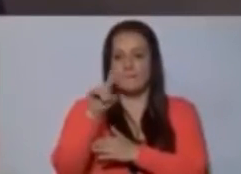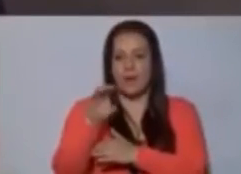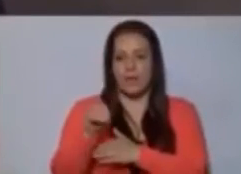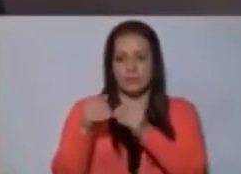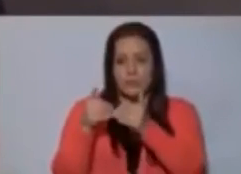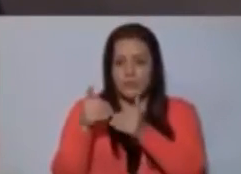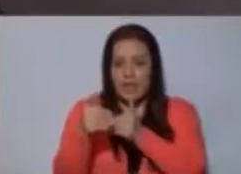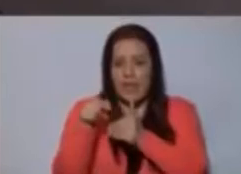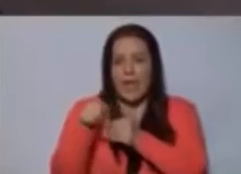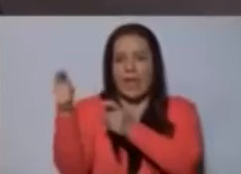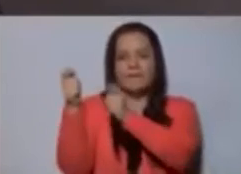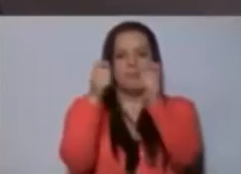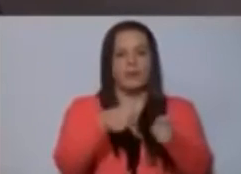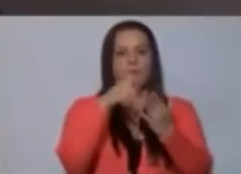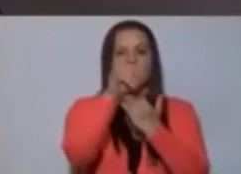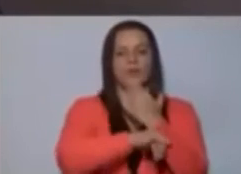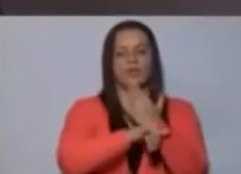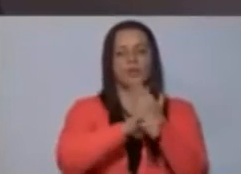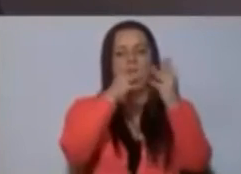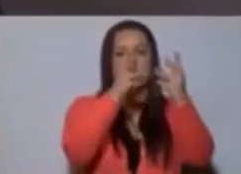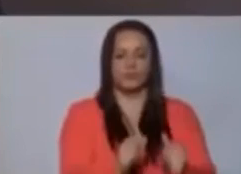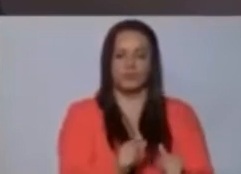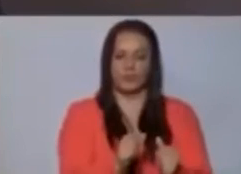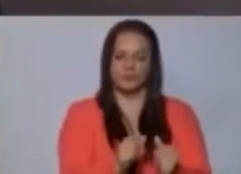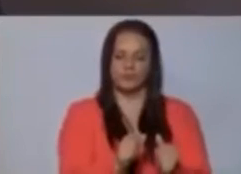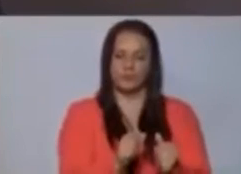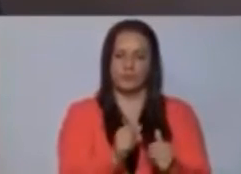proyecto de ley de presupuesto extraordinario.